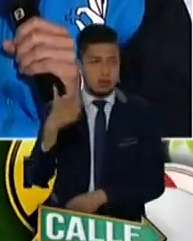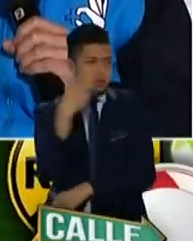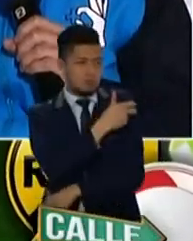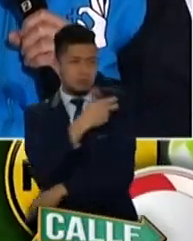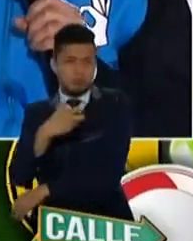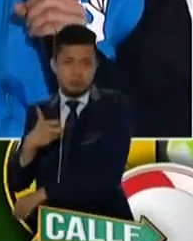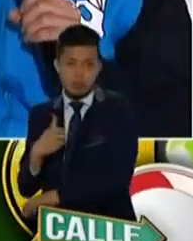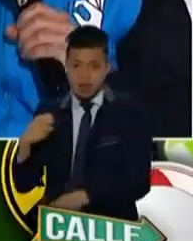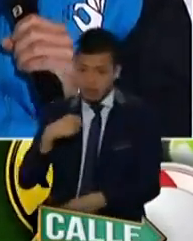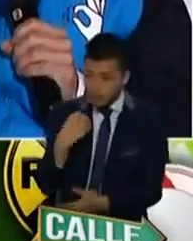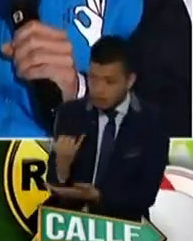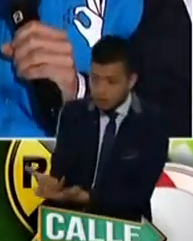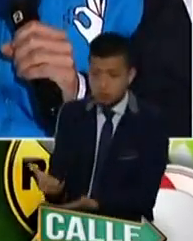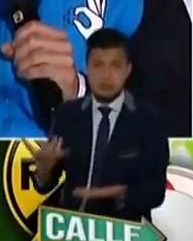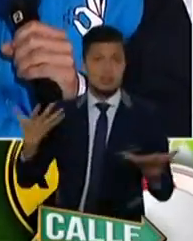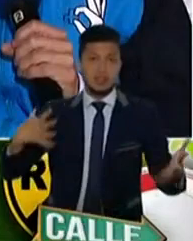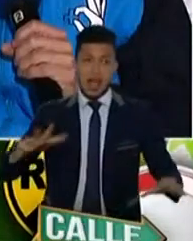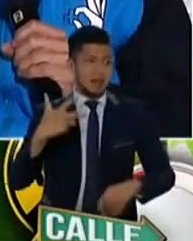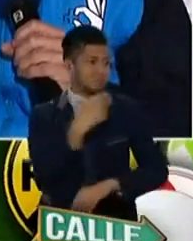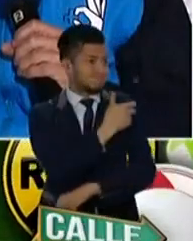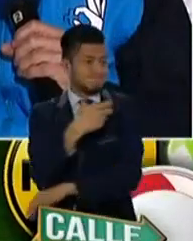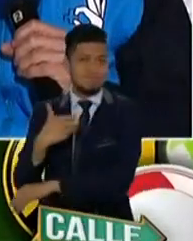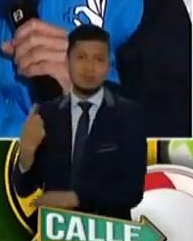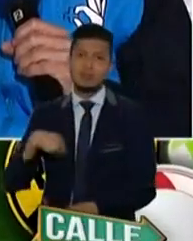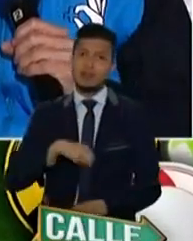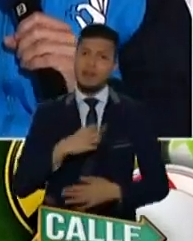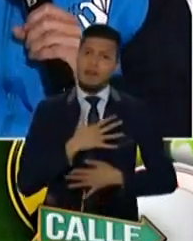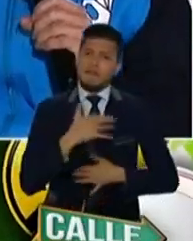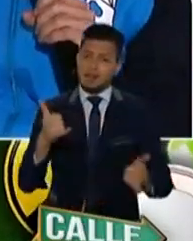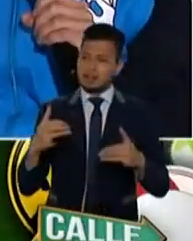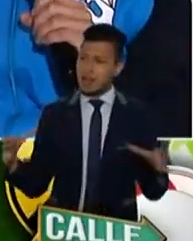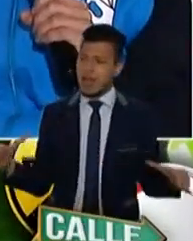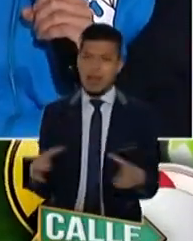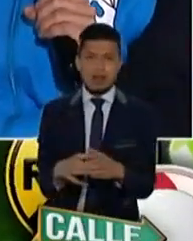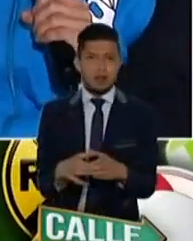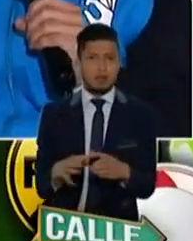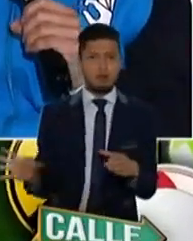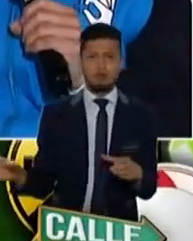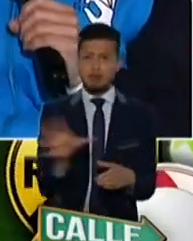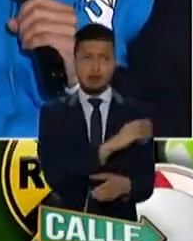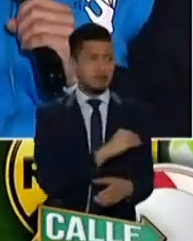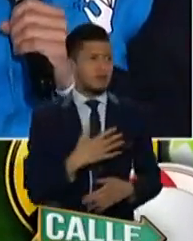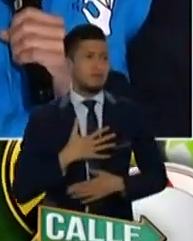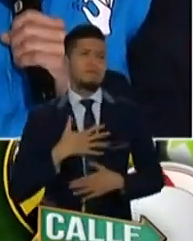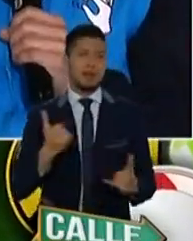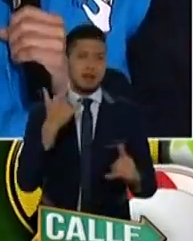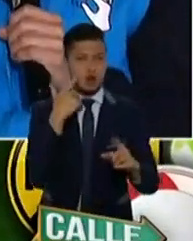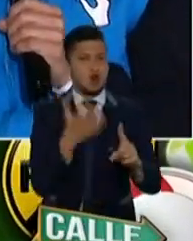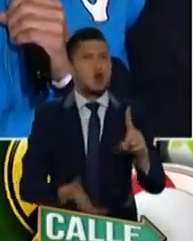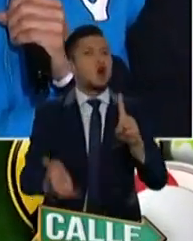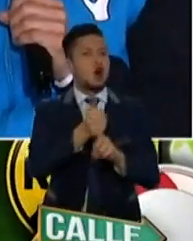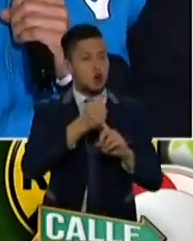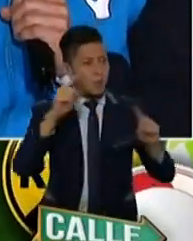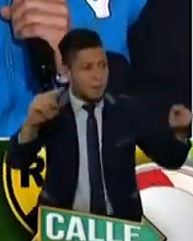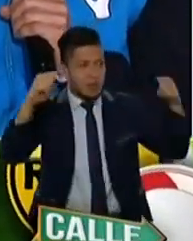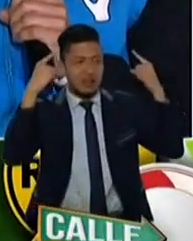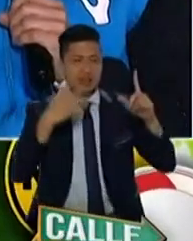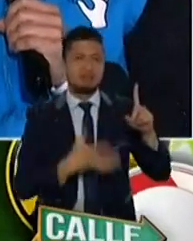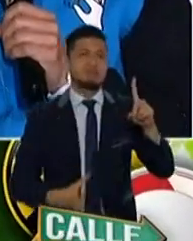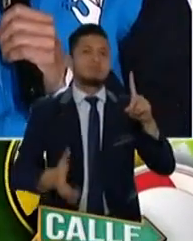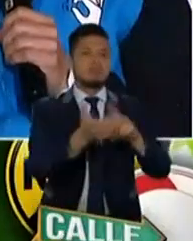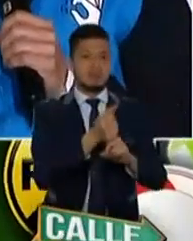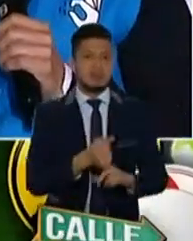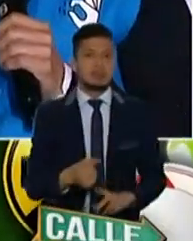que teníamos. Estamos felices. El equipo entero está feliz porque logramos nuestra meta. El